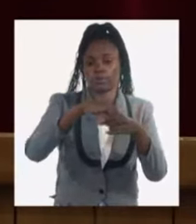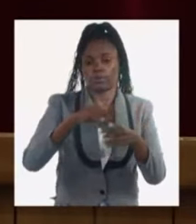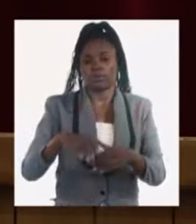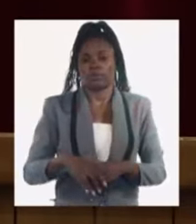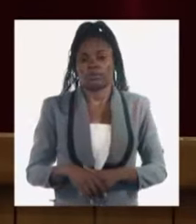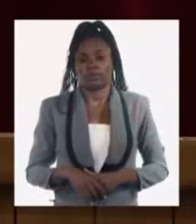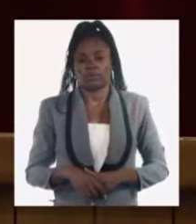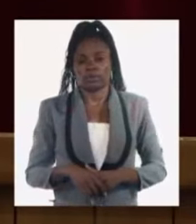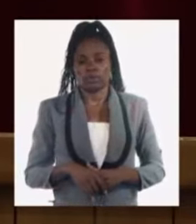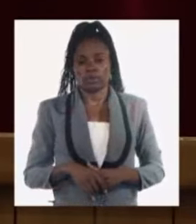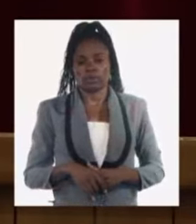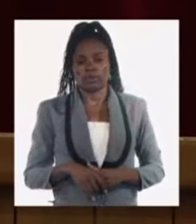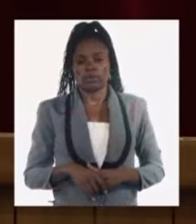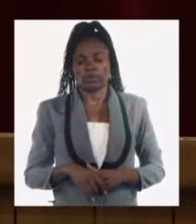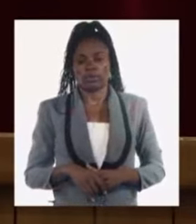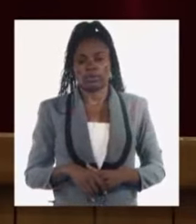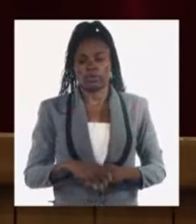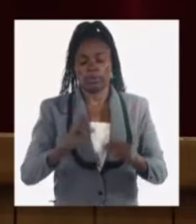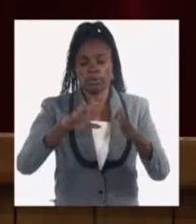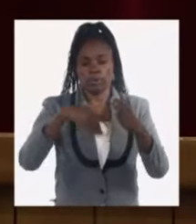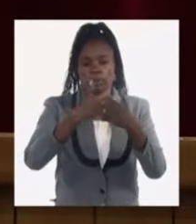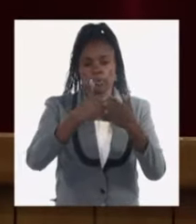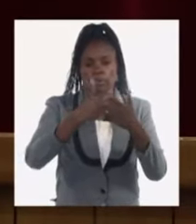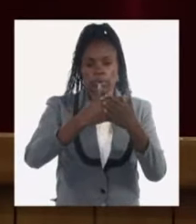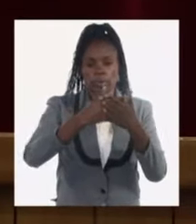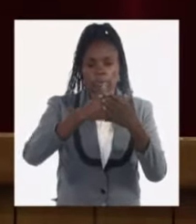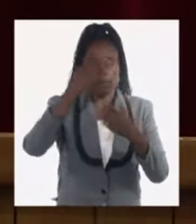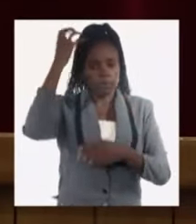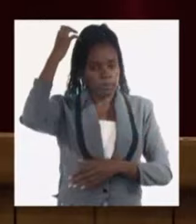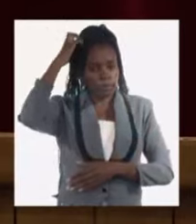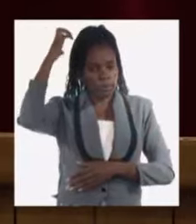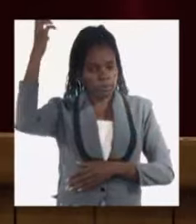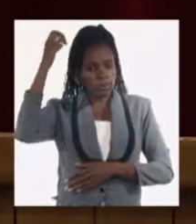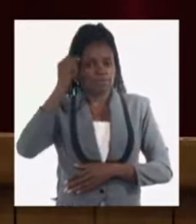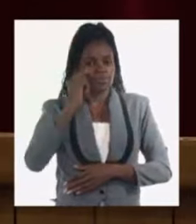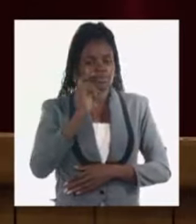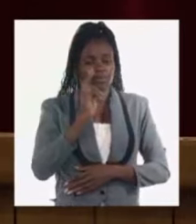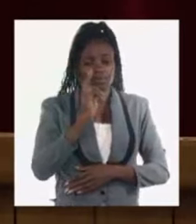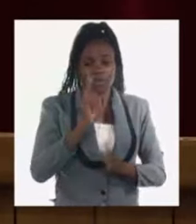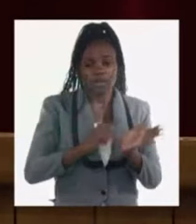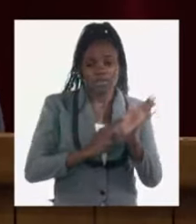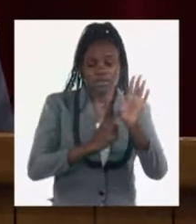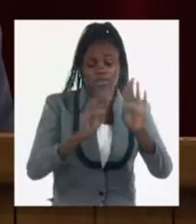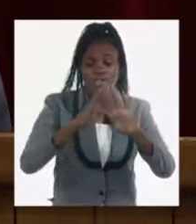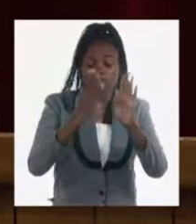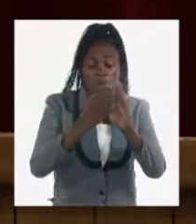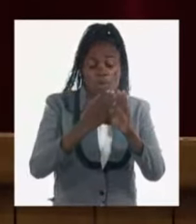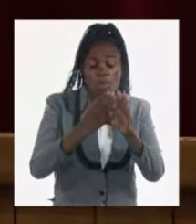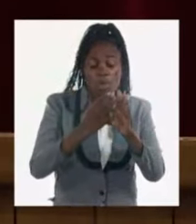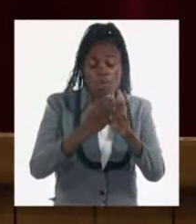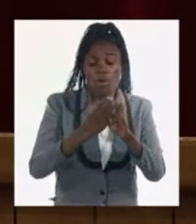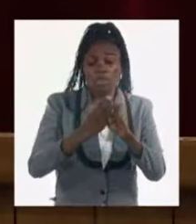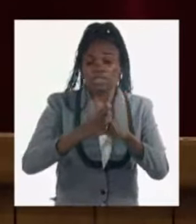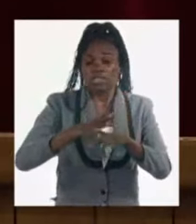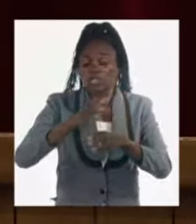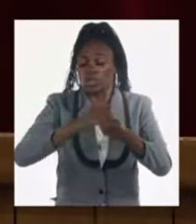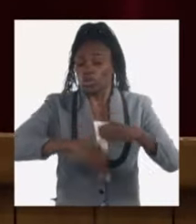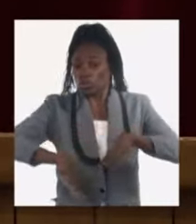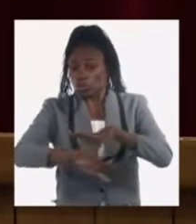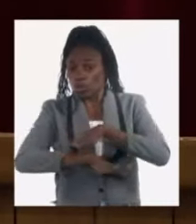en el caso de la empresa estatal el sistema empresarial estatal hay que plantear que en medio de todas las complejidades que la economía tiene